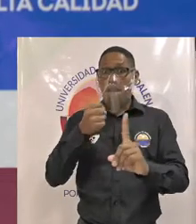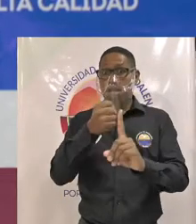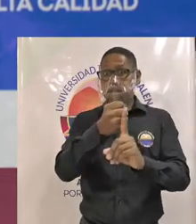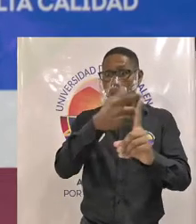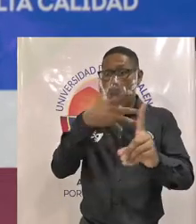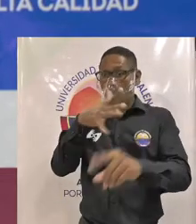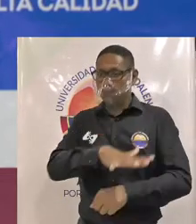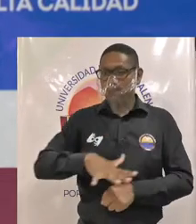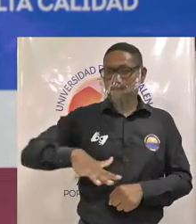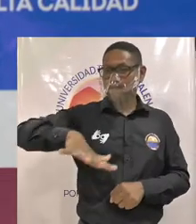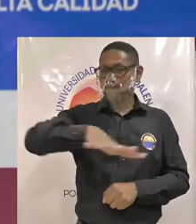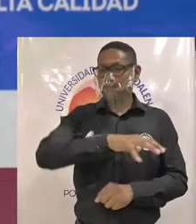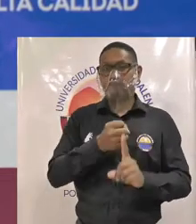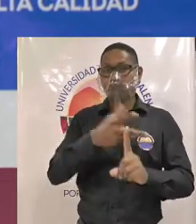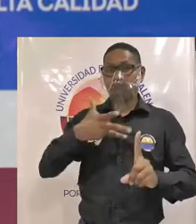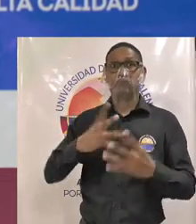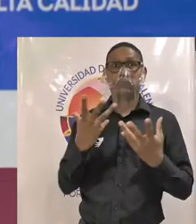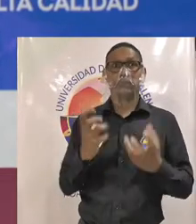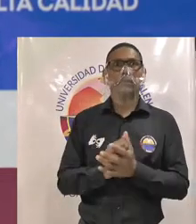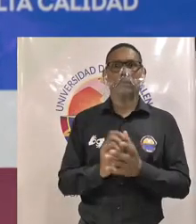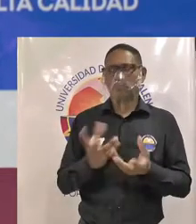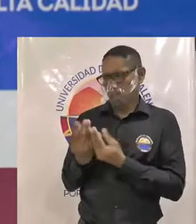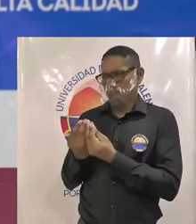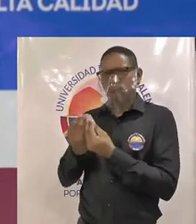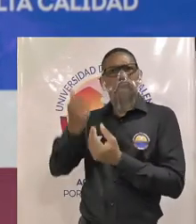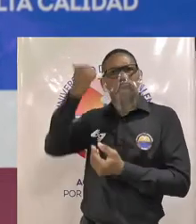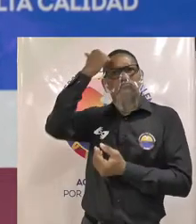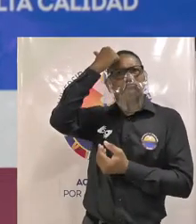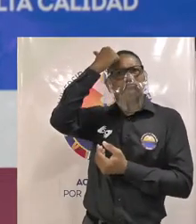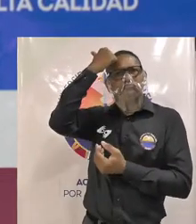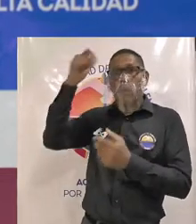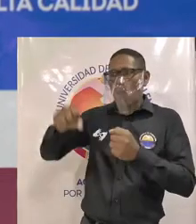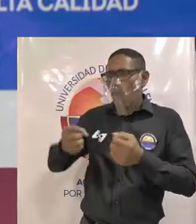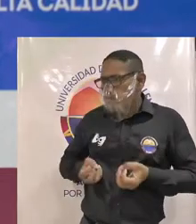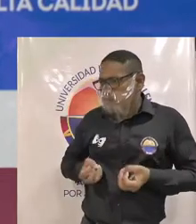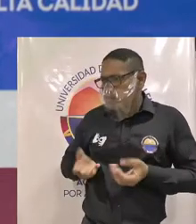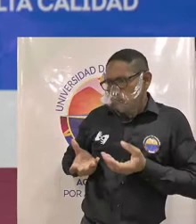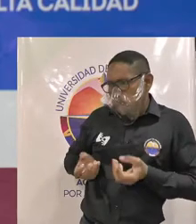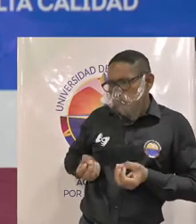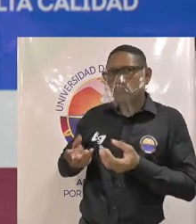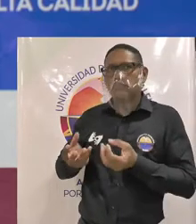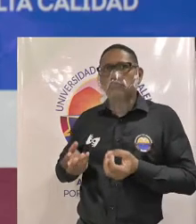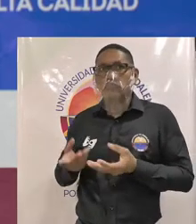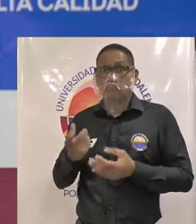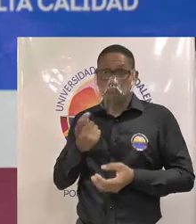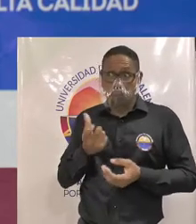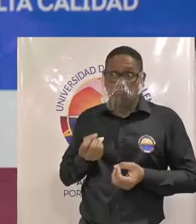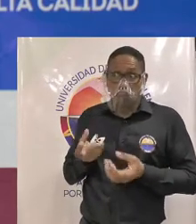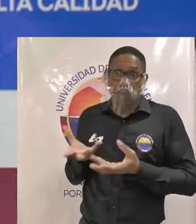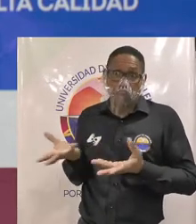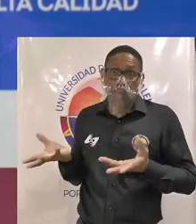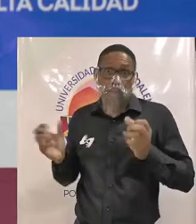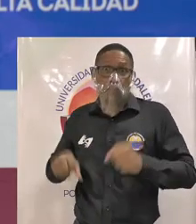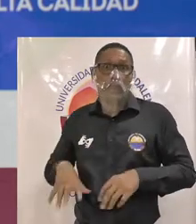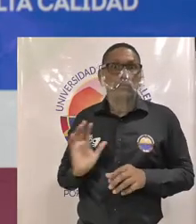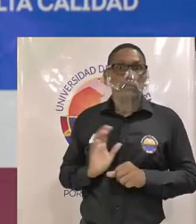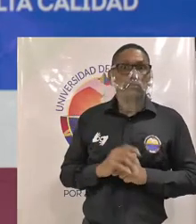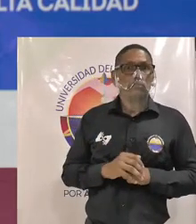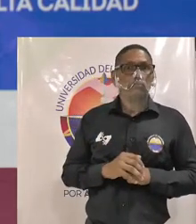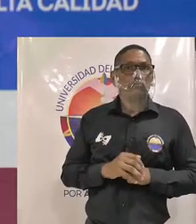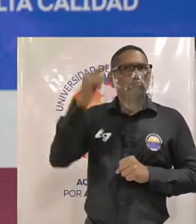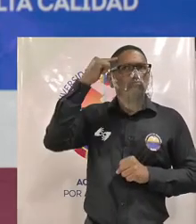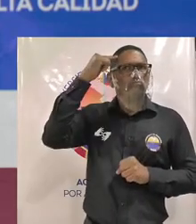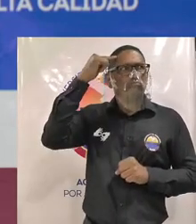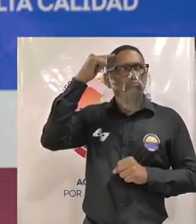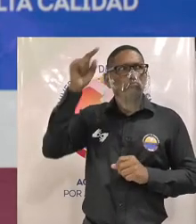donde los profesores puedan de pronto tener estímulos digamos de tipo económico si se puede lograr